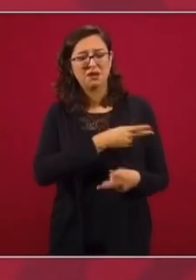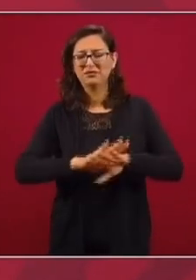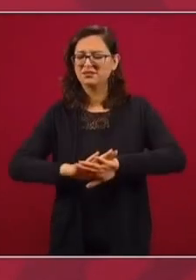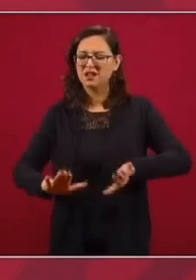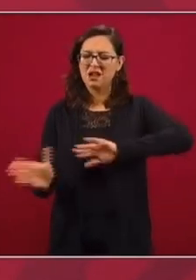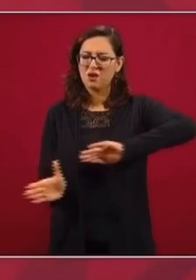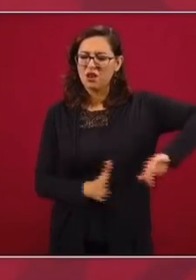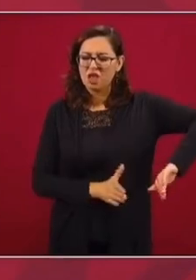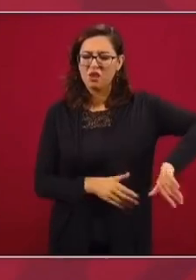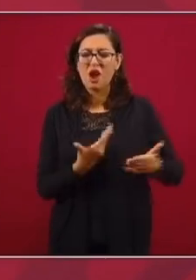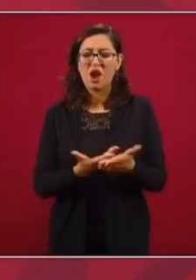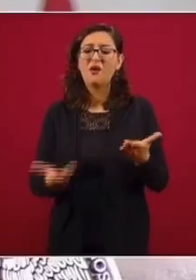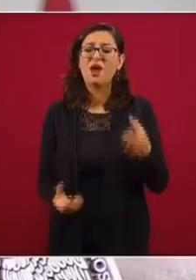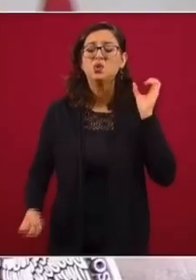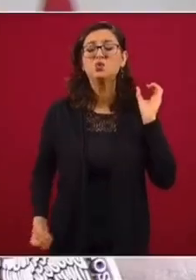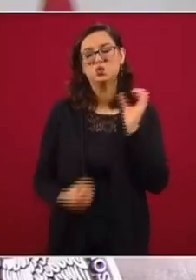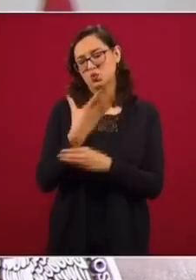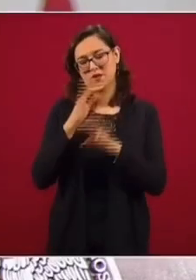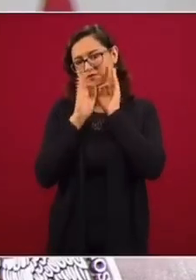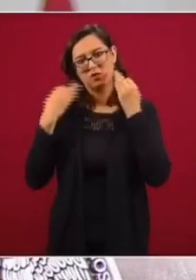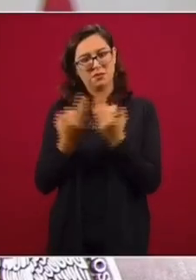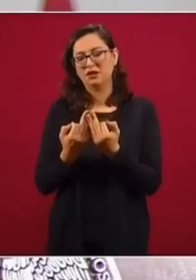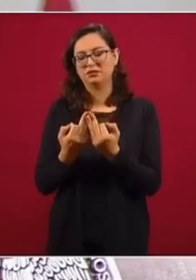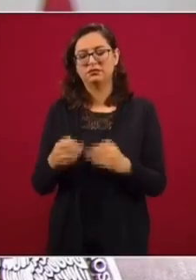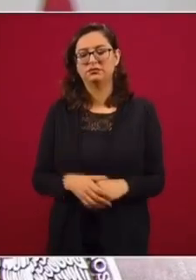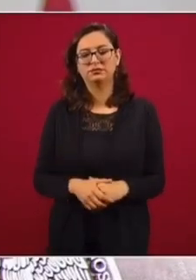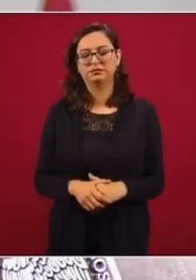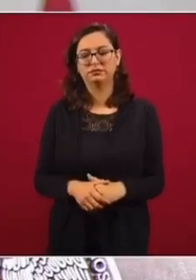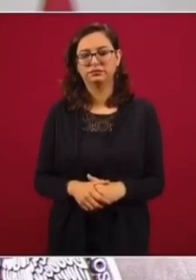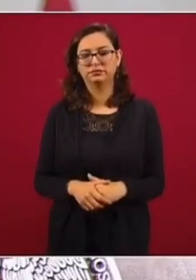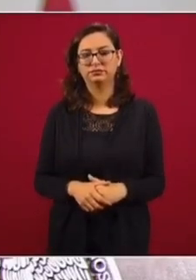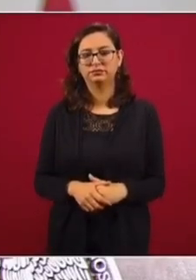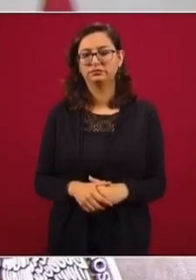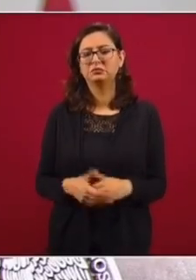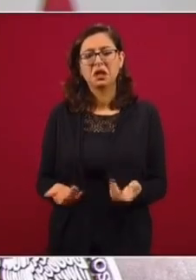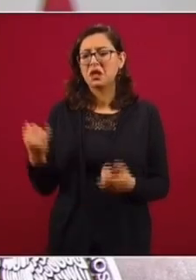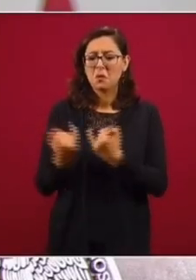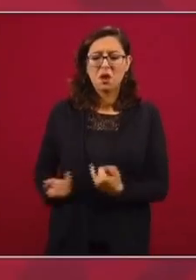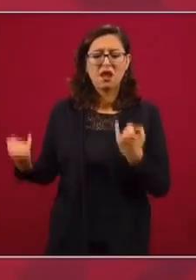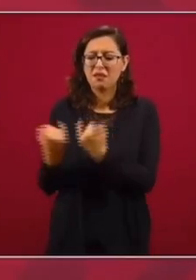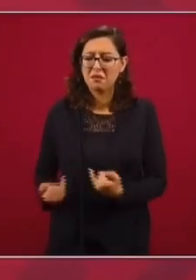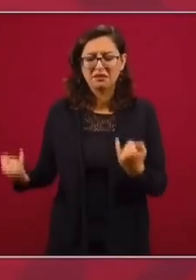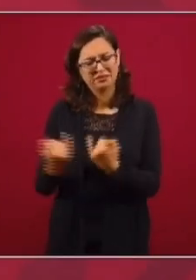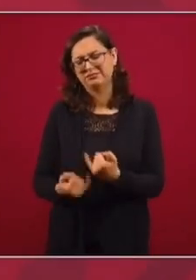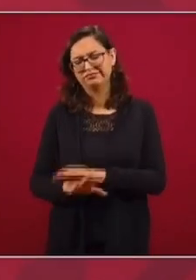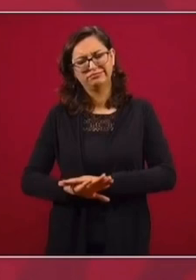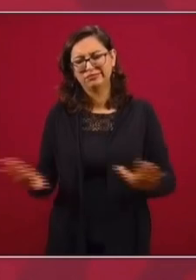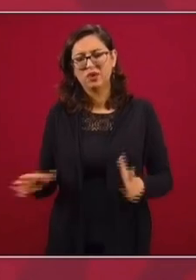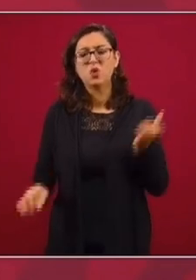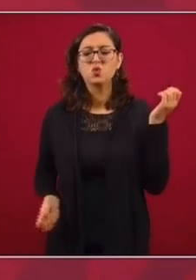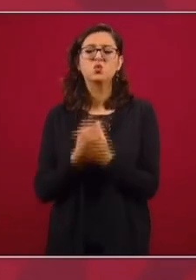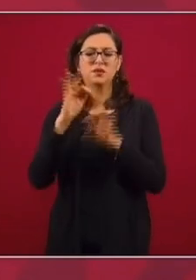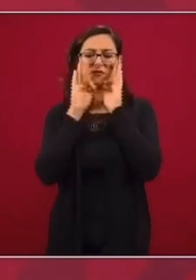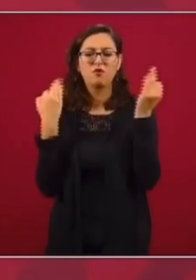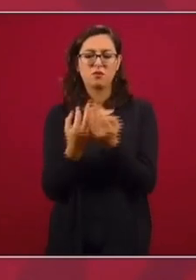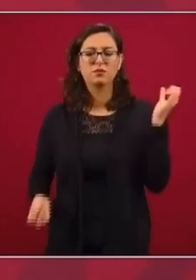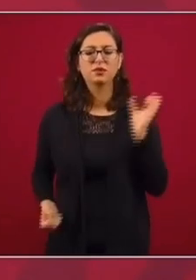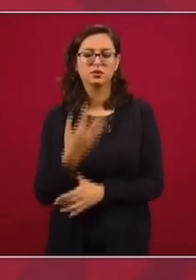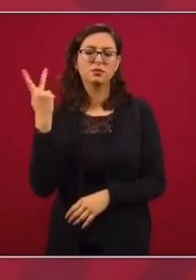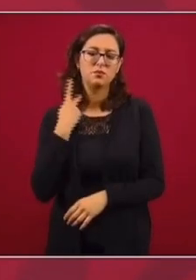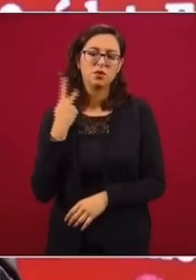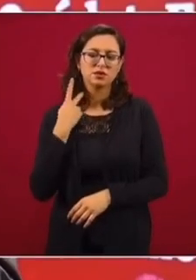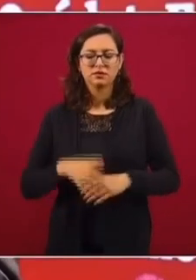creando algo totalmente nuevo. Ya no es el camino trillado de siempre, ya es una nueva forma de hacer política.